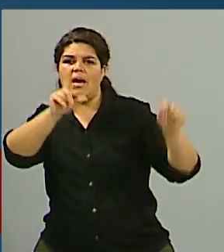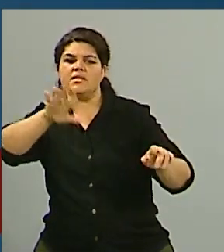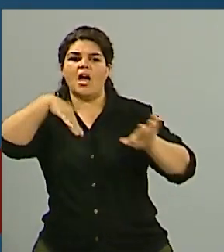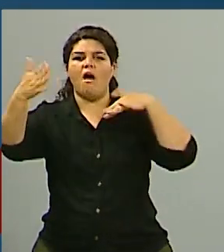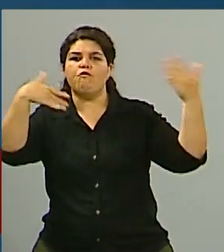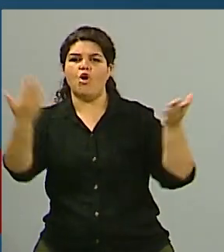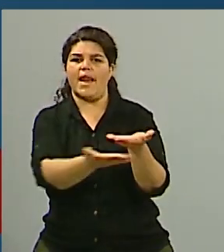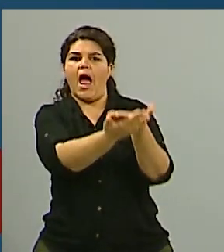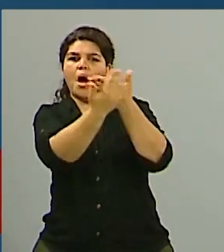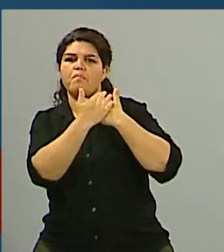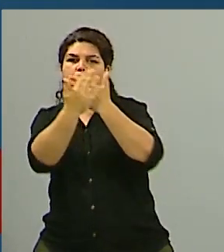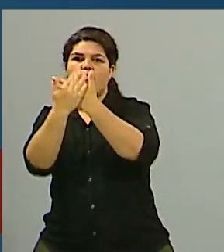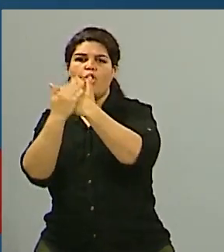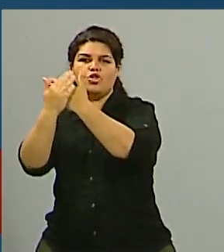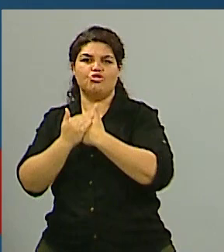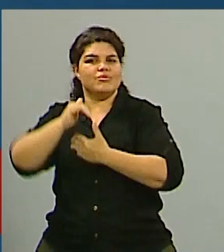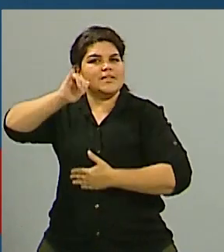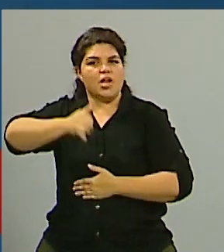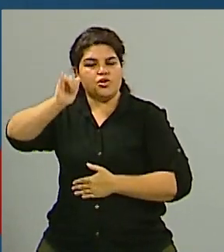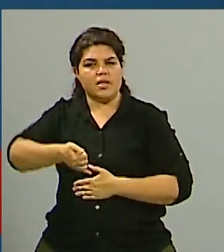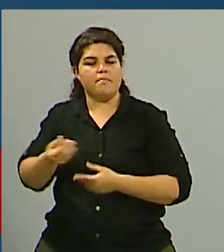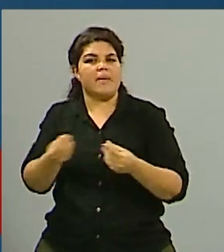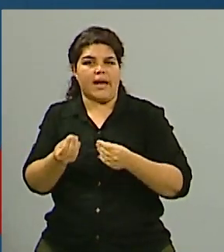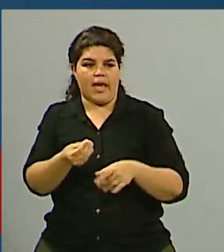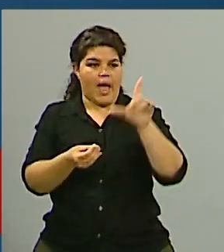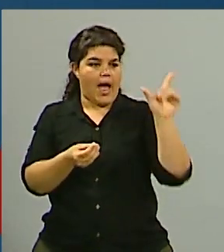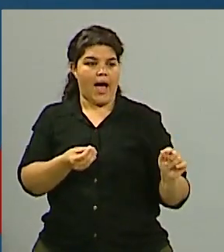entre la Argentina y el Reino Unido se resuelva definitivamente.